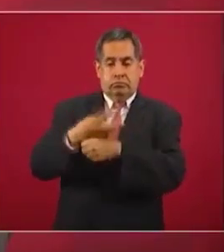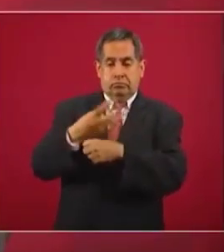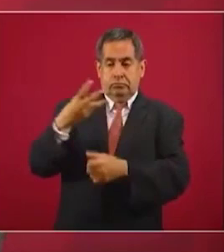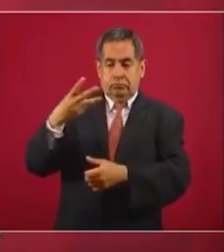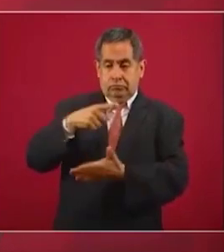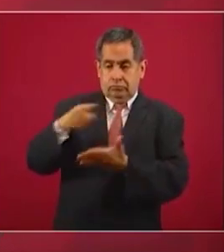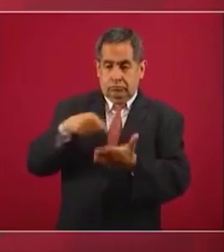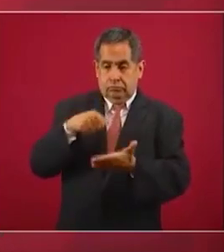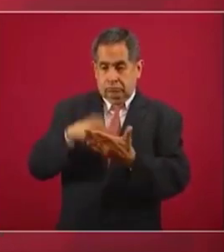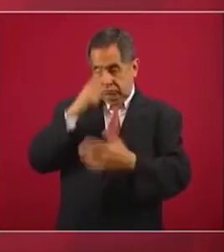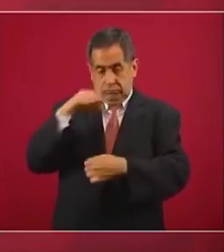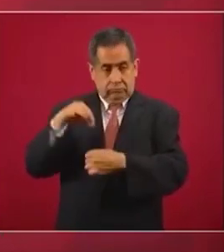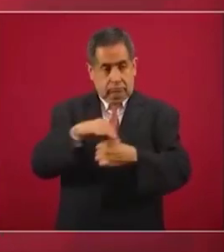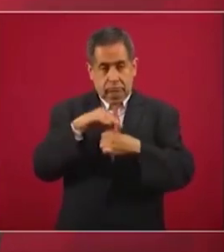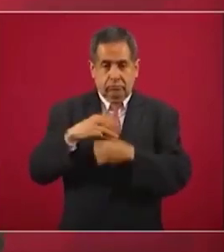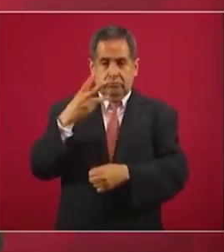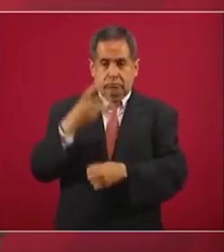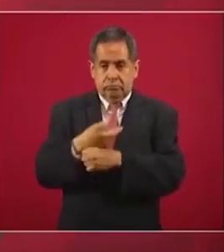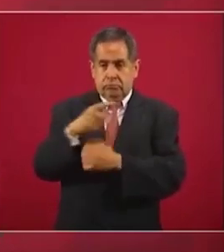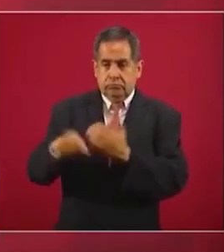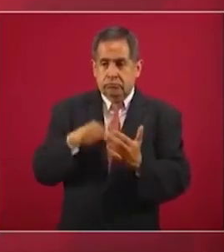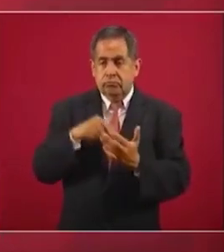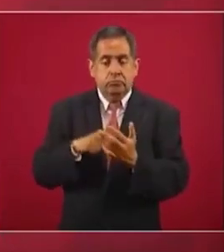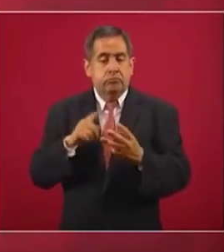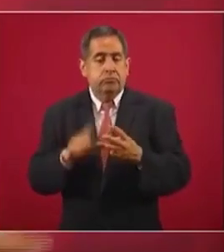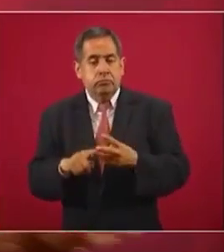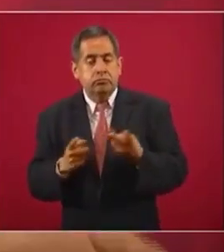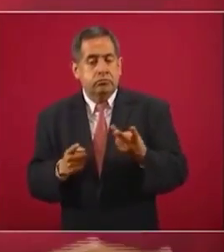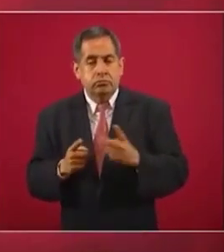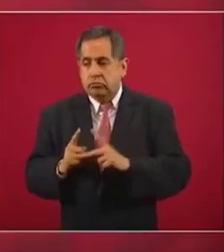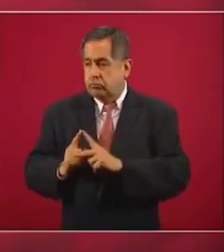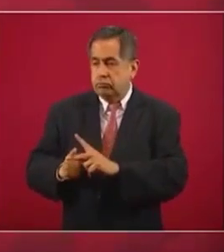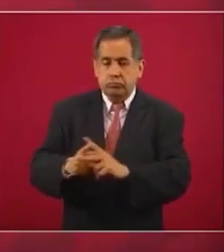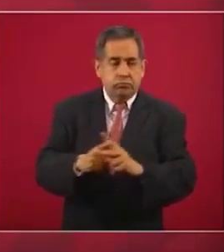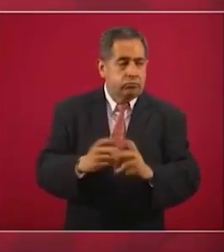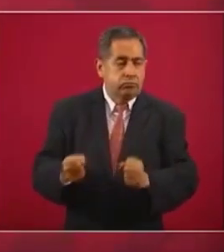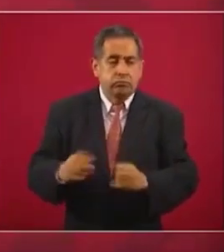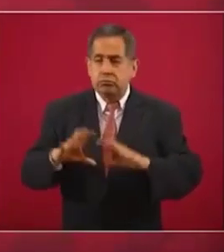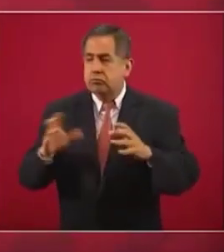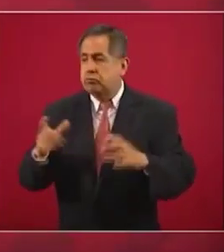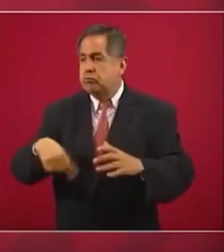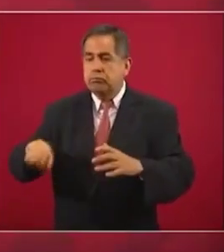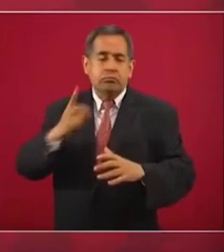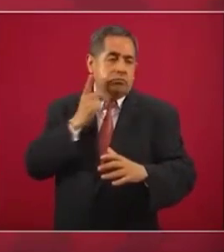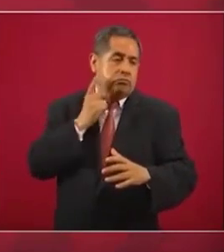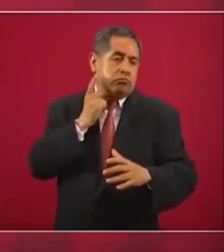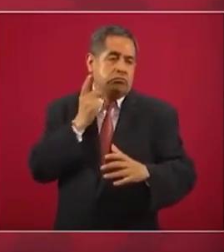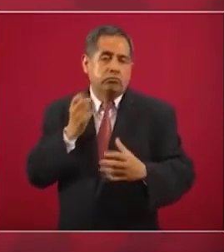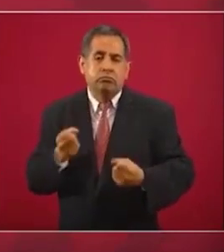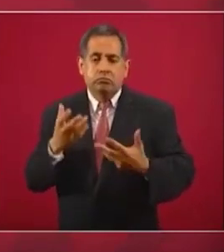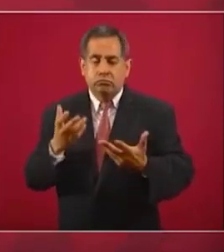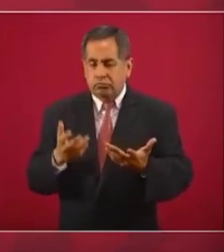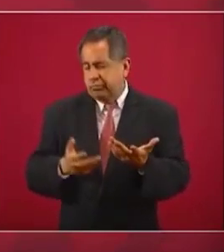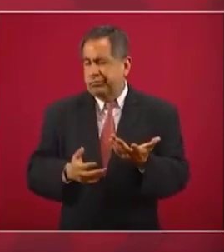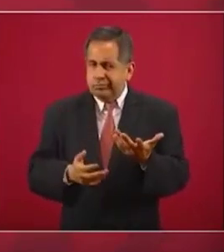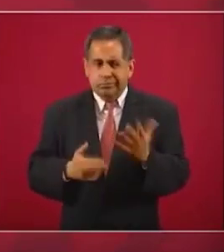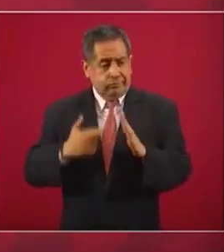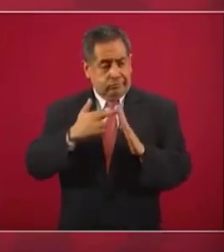en votación y en número de legisladores. Entonces,